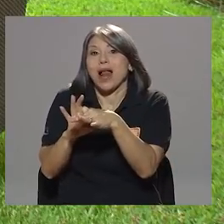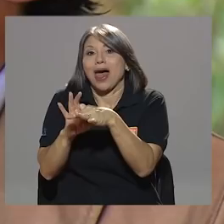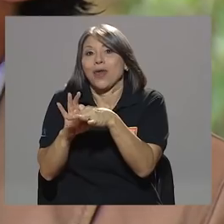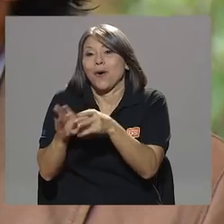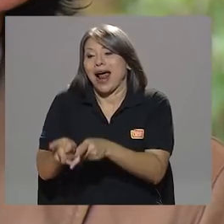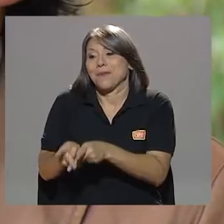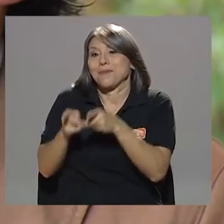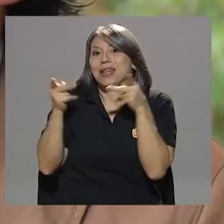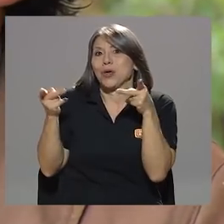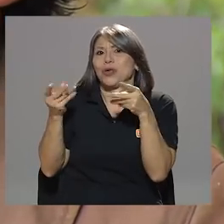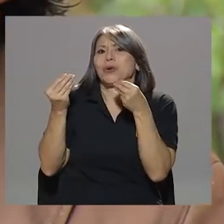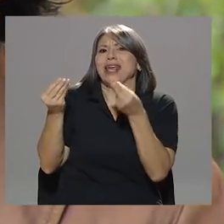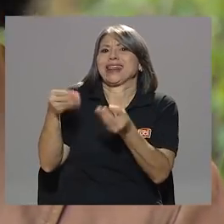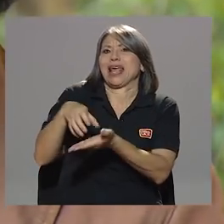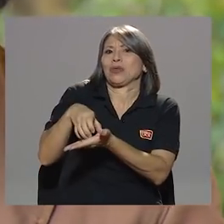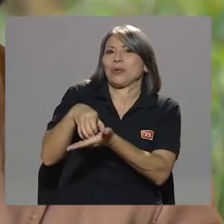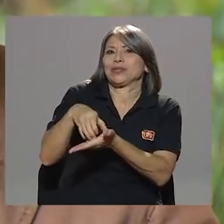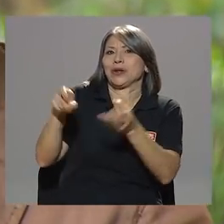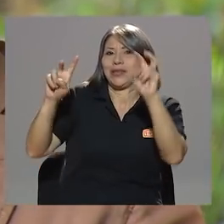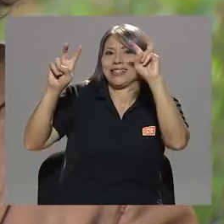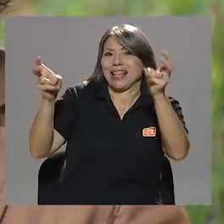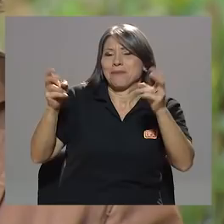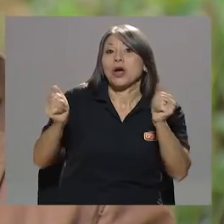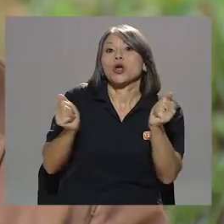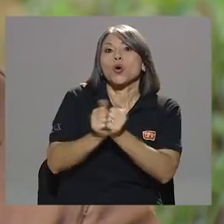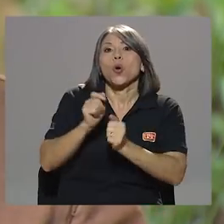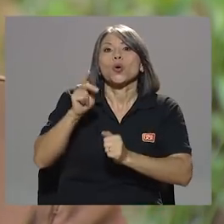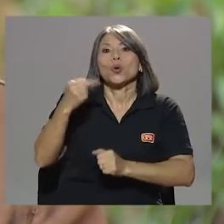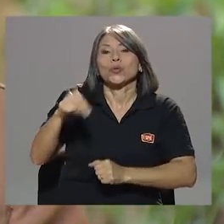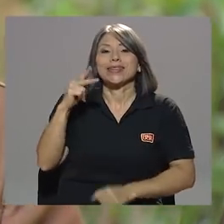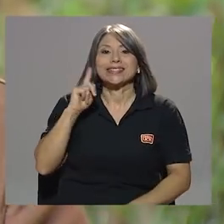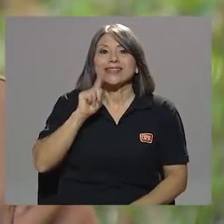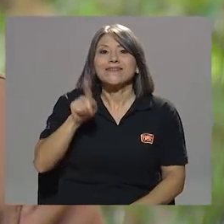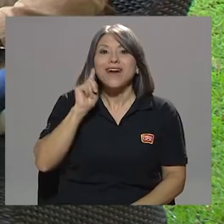cuestionado este tema y ha perseguido en noticias falsas?